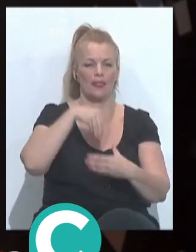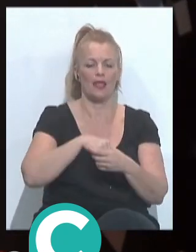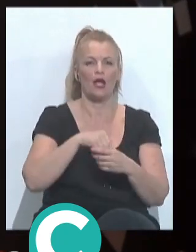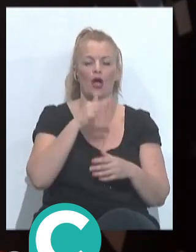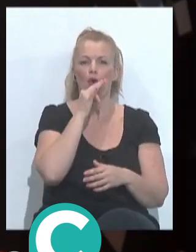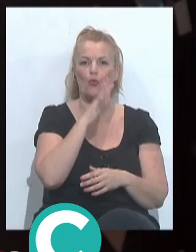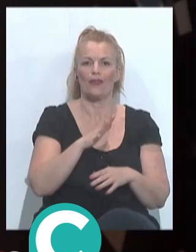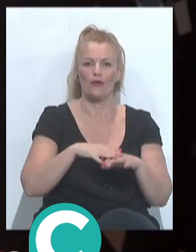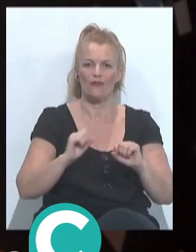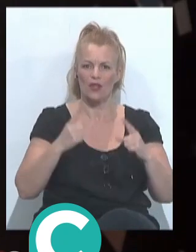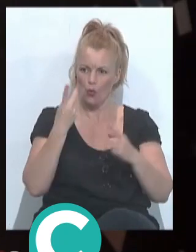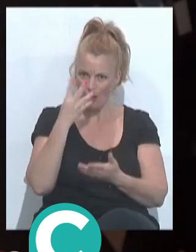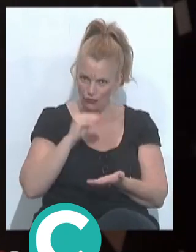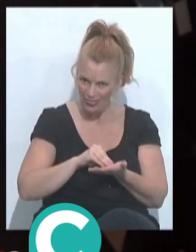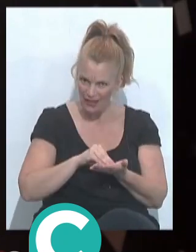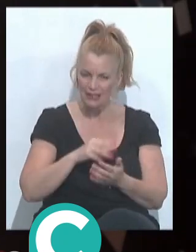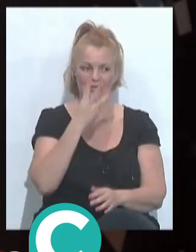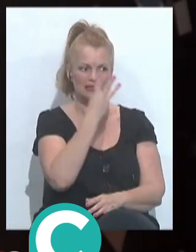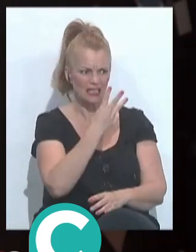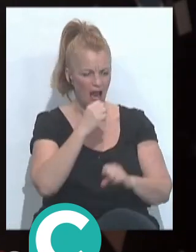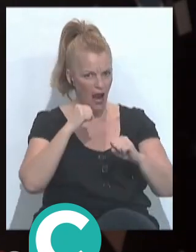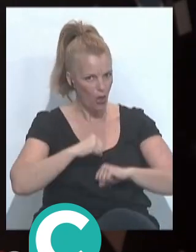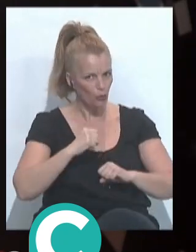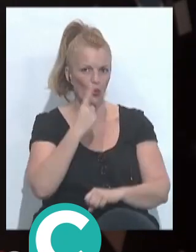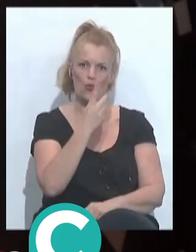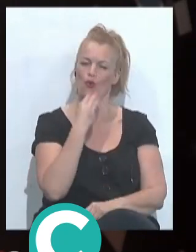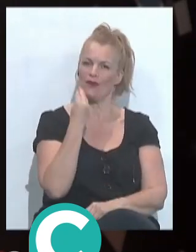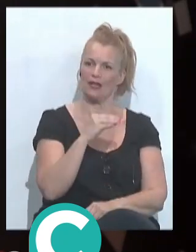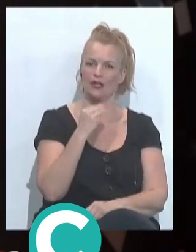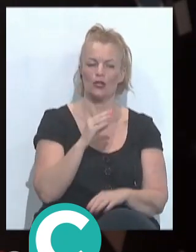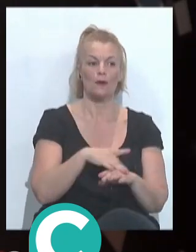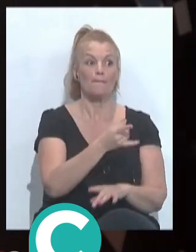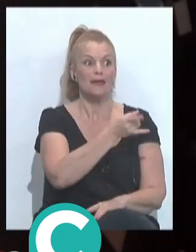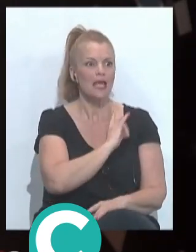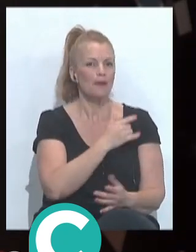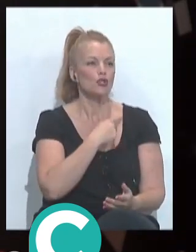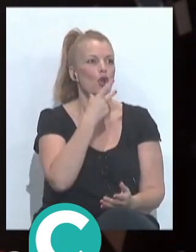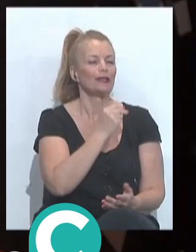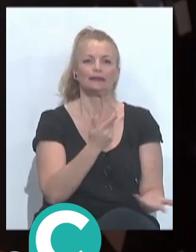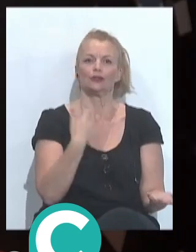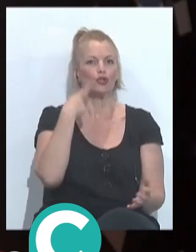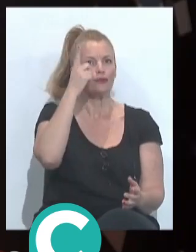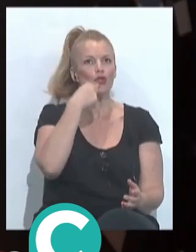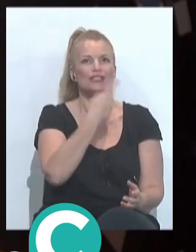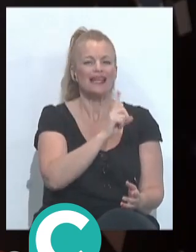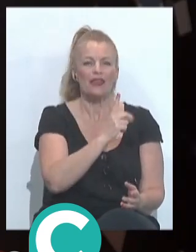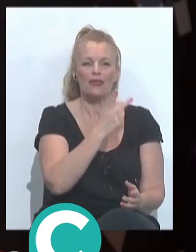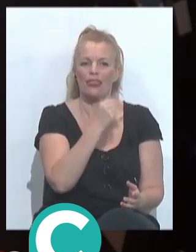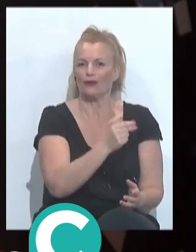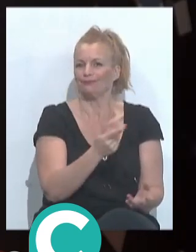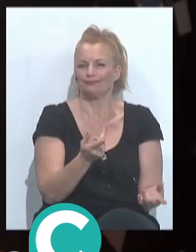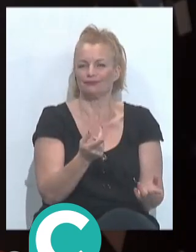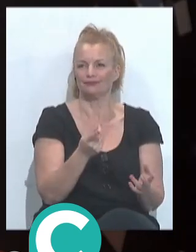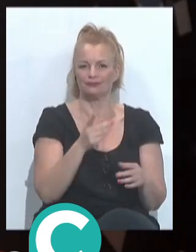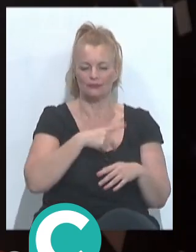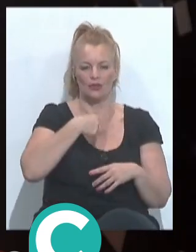y bueno. ¿Cuatro veces? Cuatro veces, tres en adultos y una en juveniles. Me llaman y no puedo decir que no, esto tú sabes que en Cádiz te llaman y los